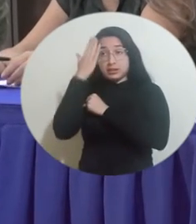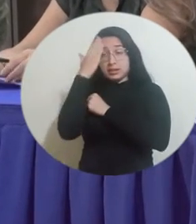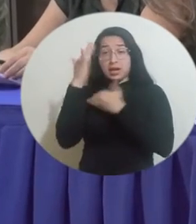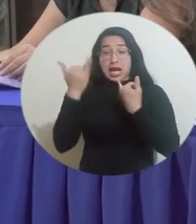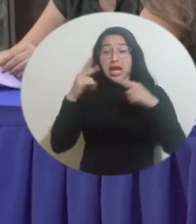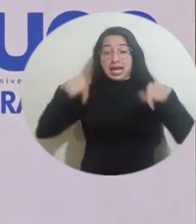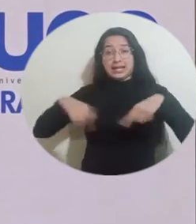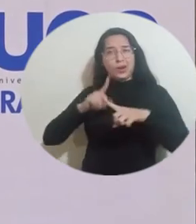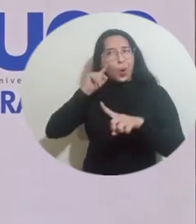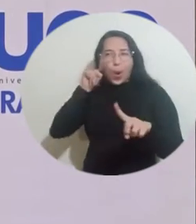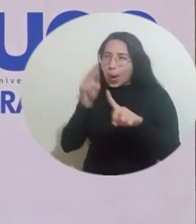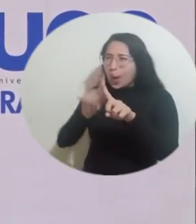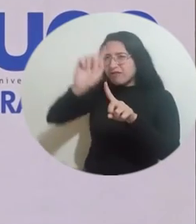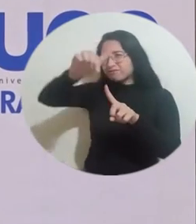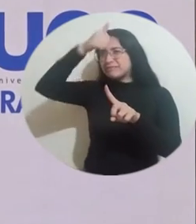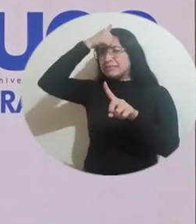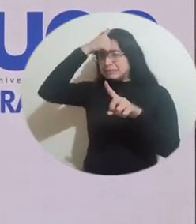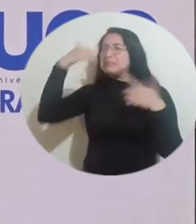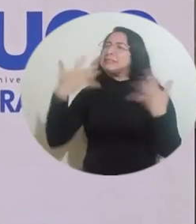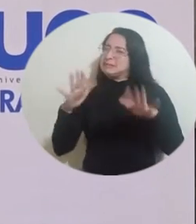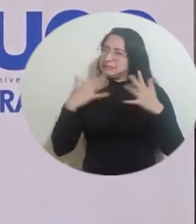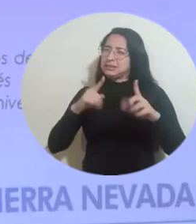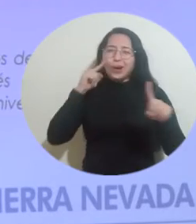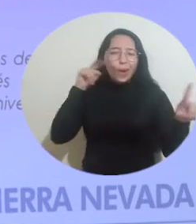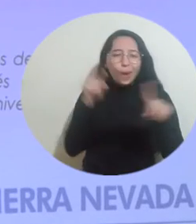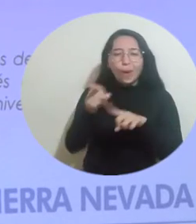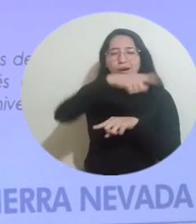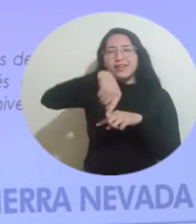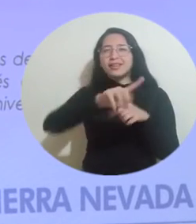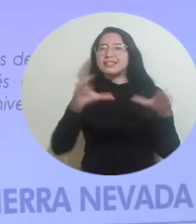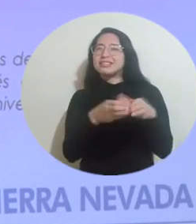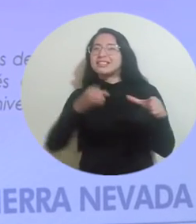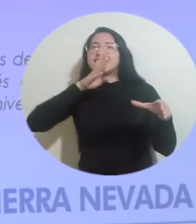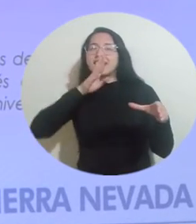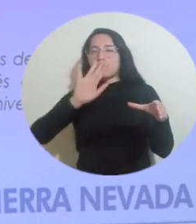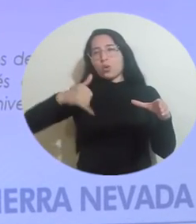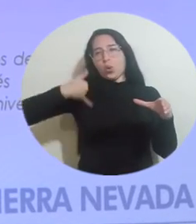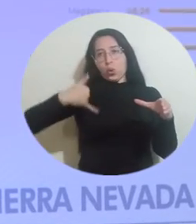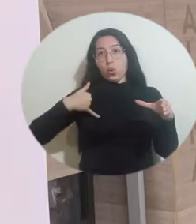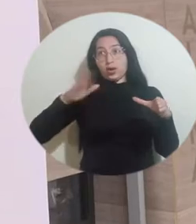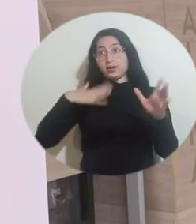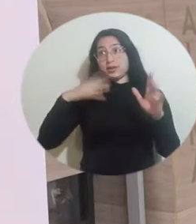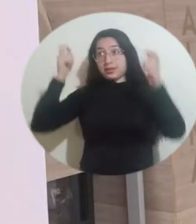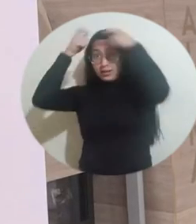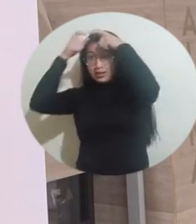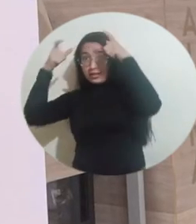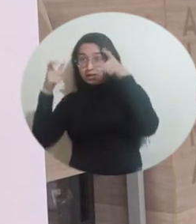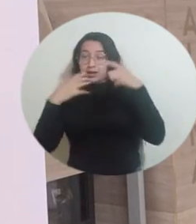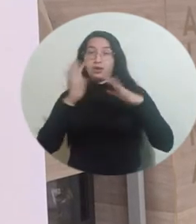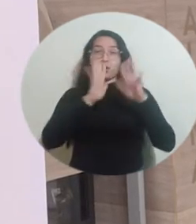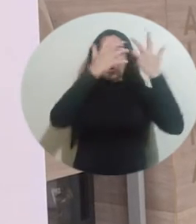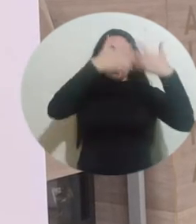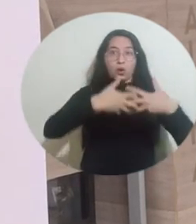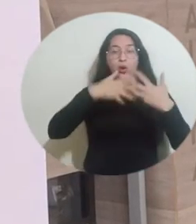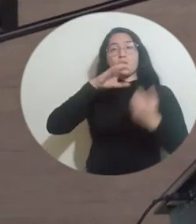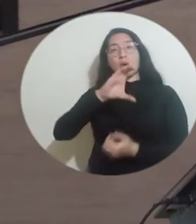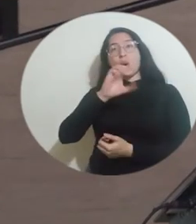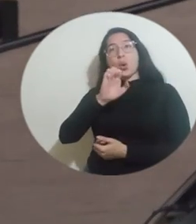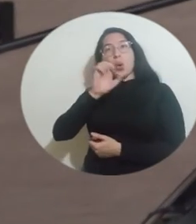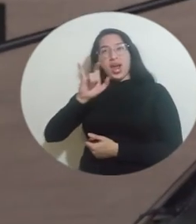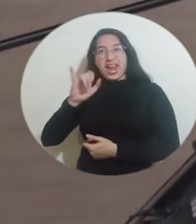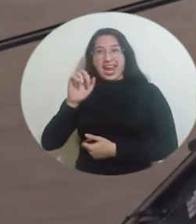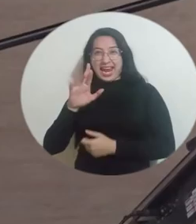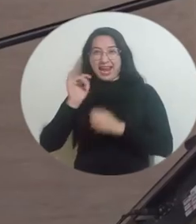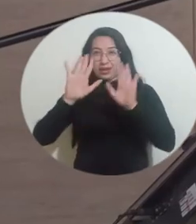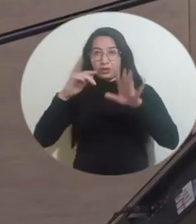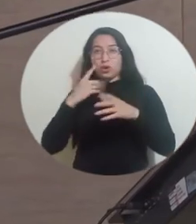principal objetivo y nuestra principal preocupación son los muchachos. El Comité Universidad-Empresa-Estado QE Sierra Nevada, al que